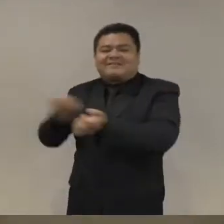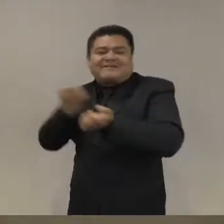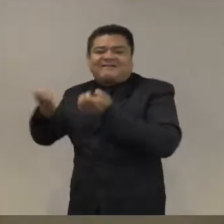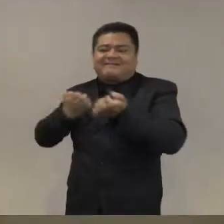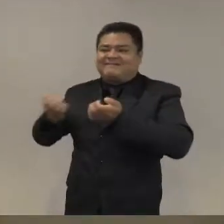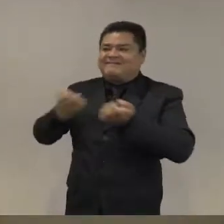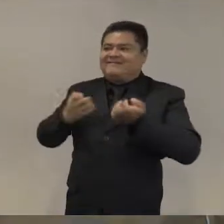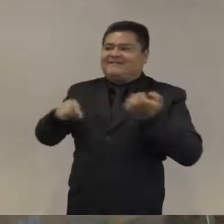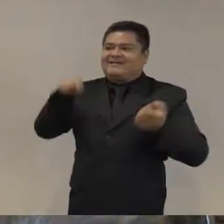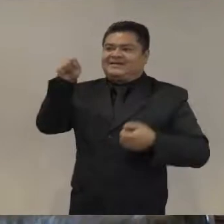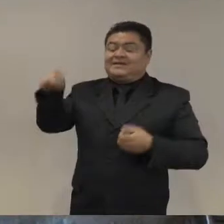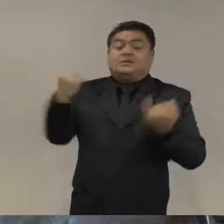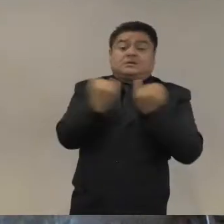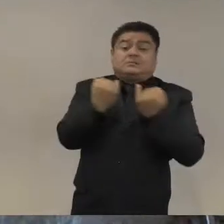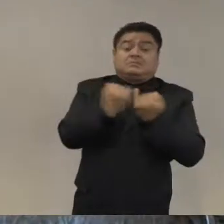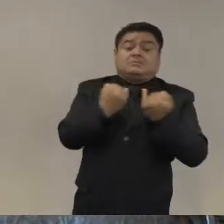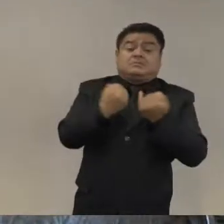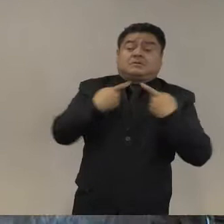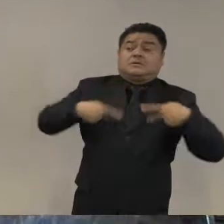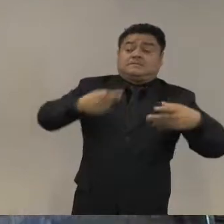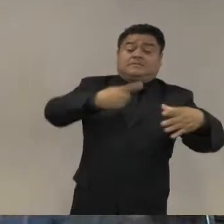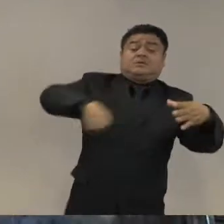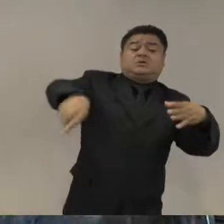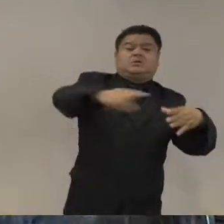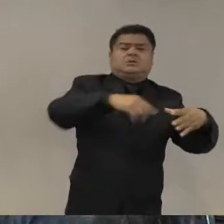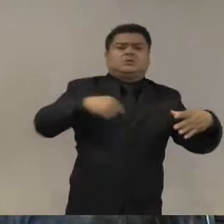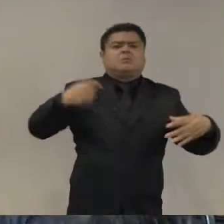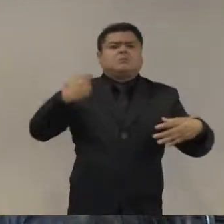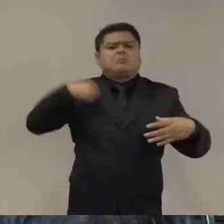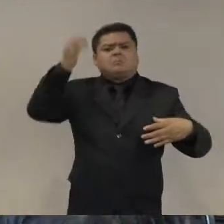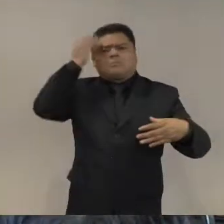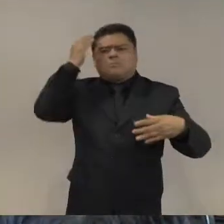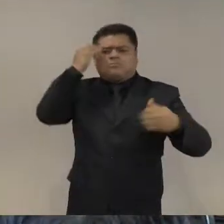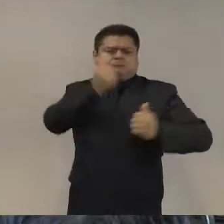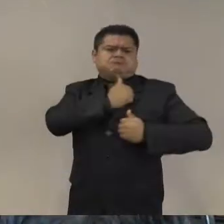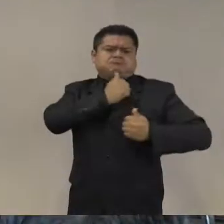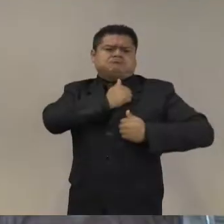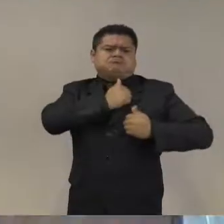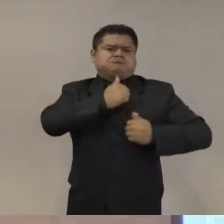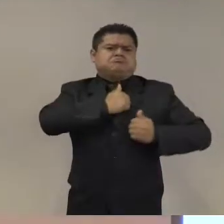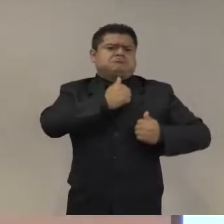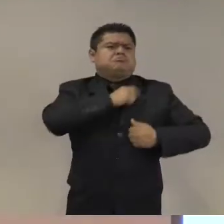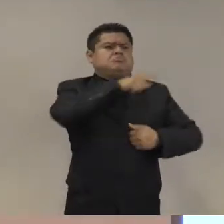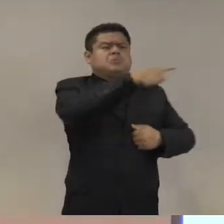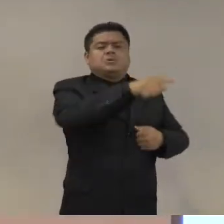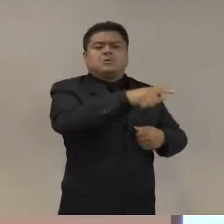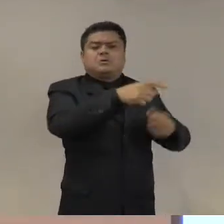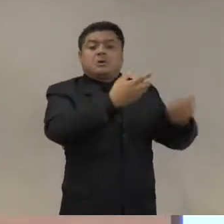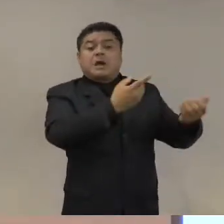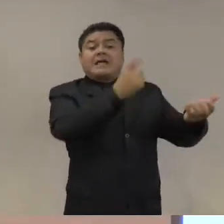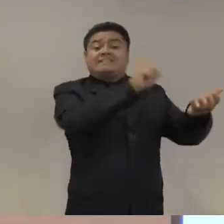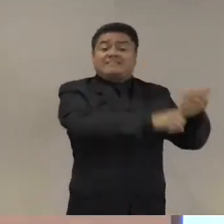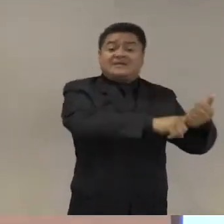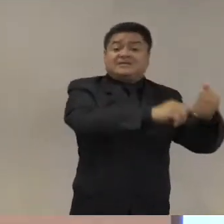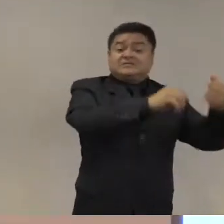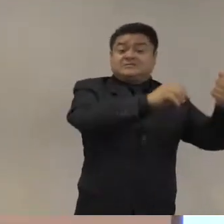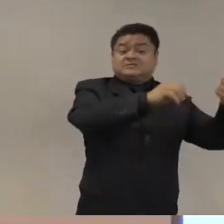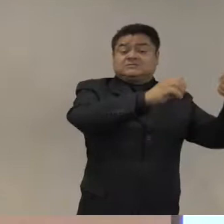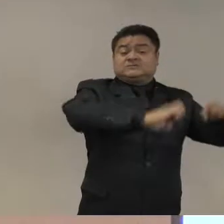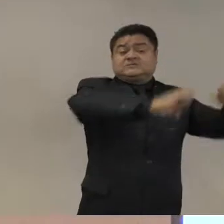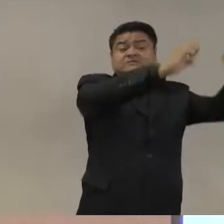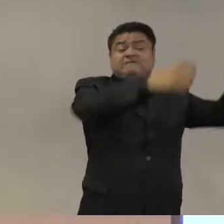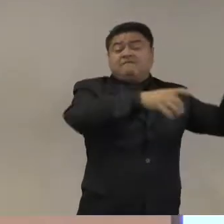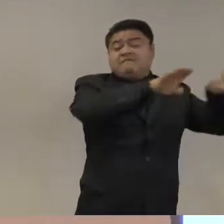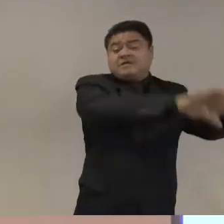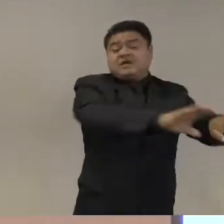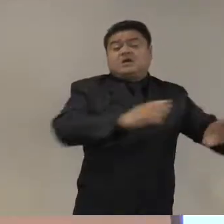conocen o tienen parientes que son soldados y los soldados están a cuartelados, no se ven tanto, pero los policías se ven todos